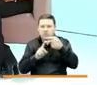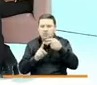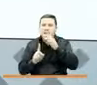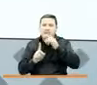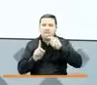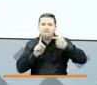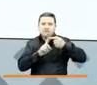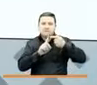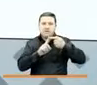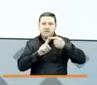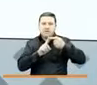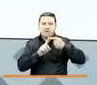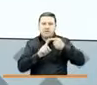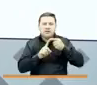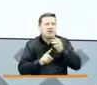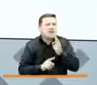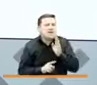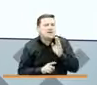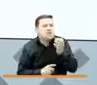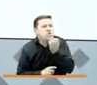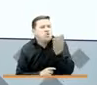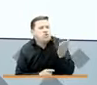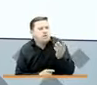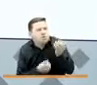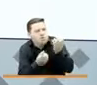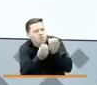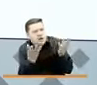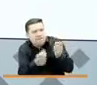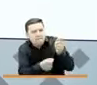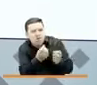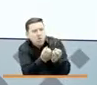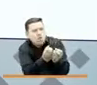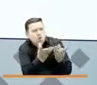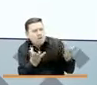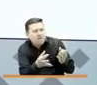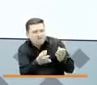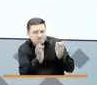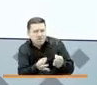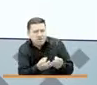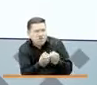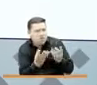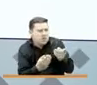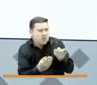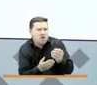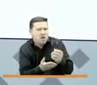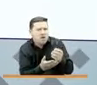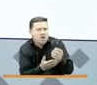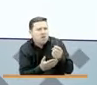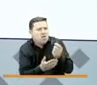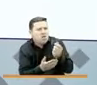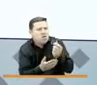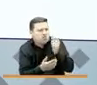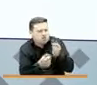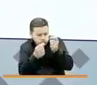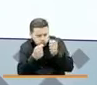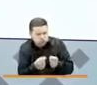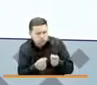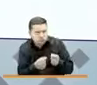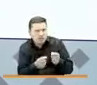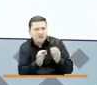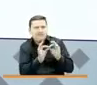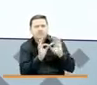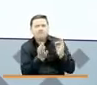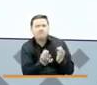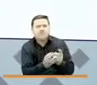establecer esa cifra. Establecer una cifra que realmente nos diera el valor en donde las familias